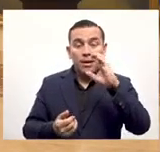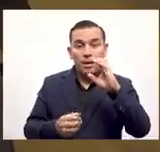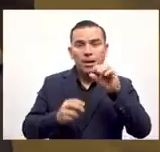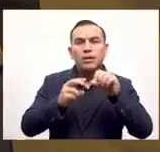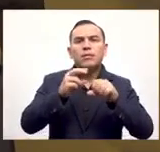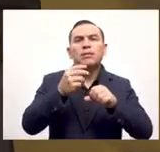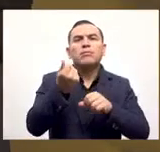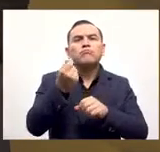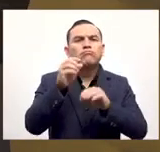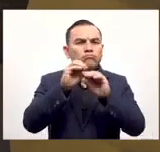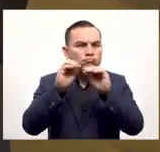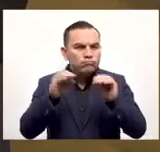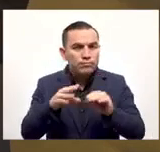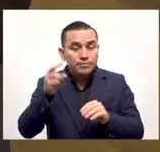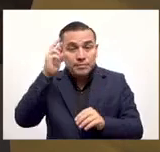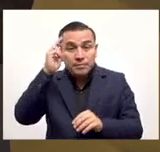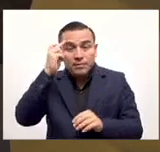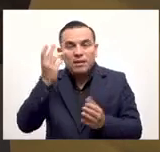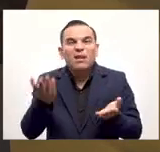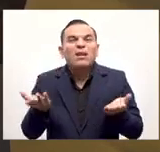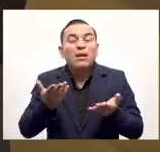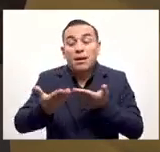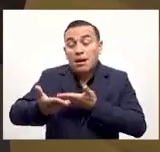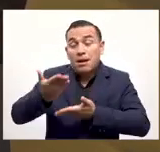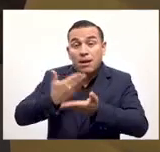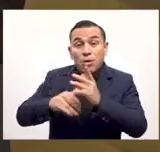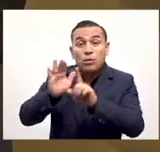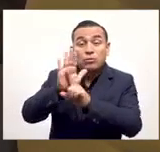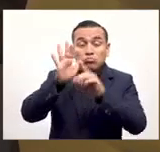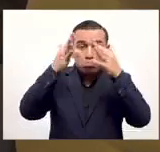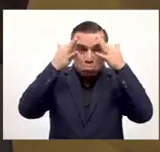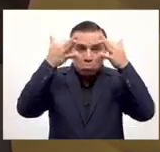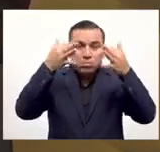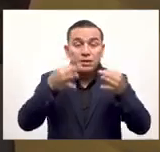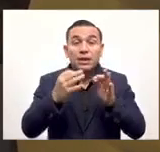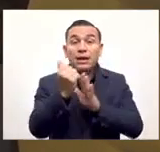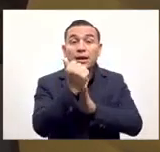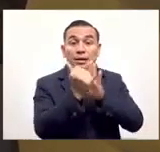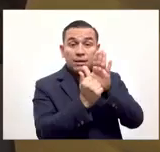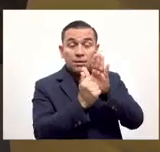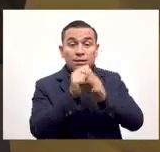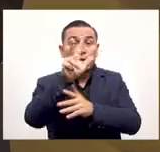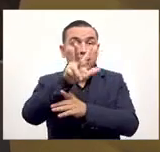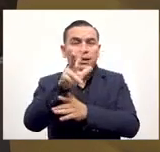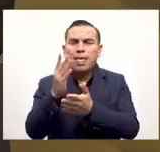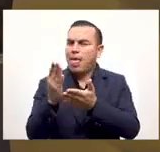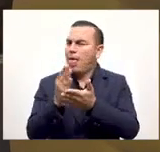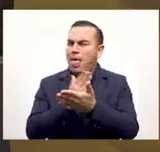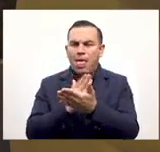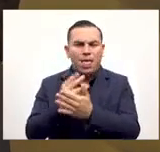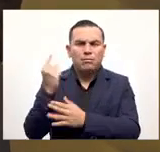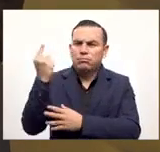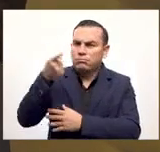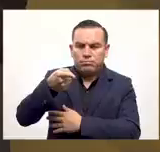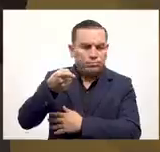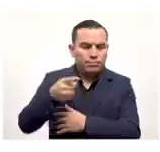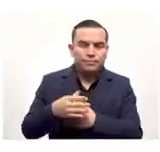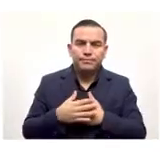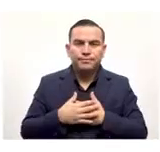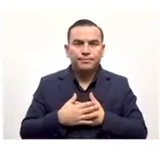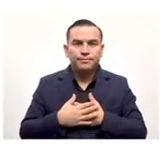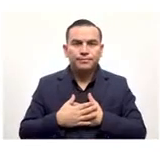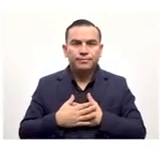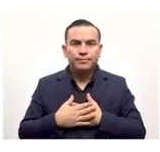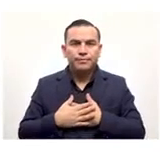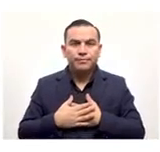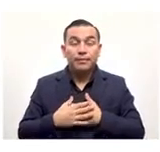libremente decide expresarlo en Bitcoin. Si él lo hace, puede hacerlo. Lo dice el artículo 3, pero no es obligación que lo haga nadie.